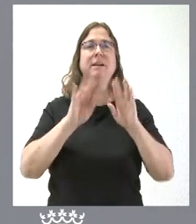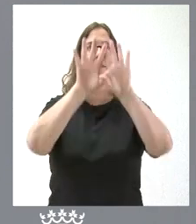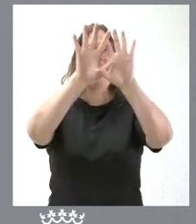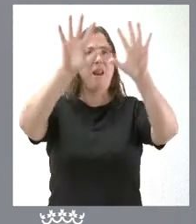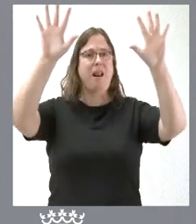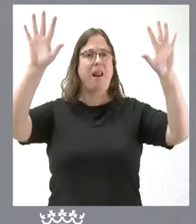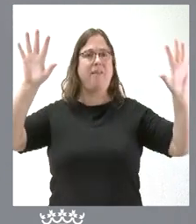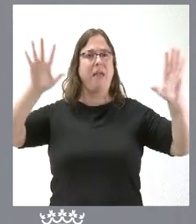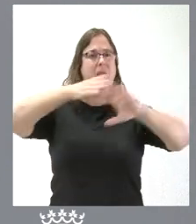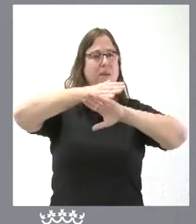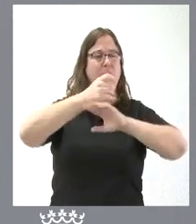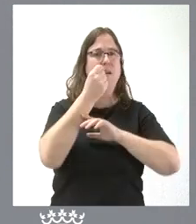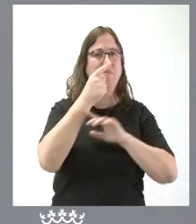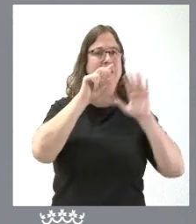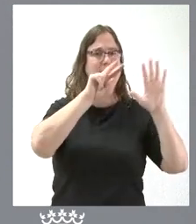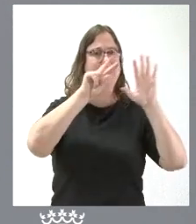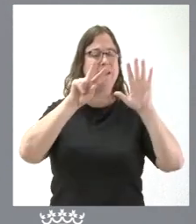de 1.776.